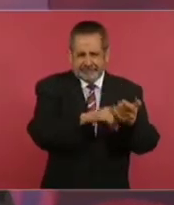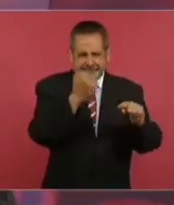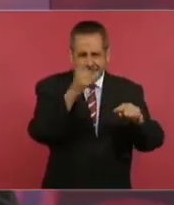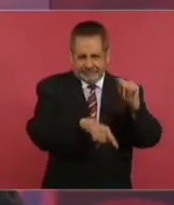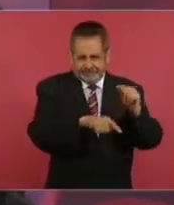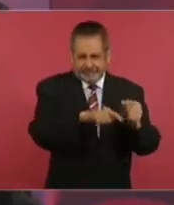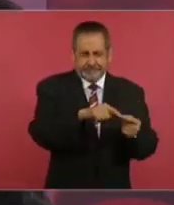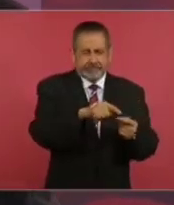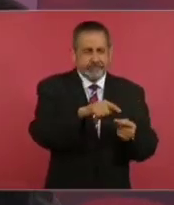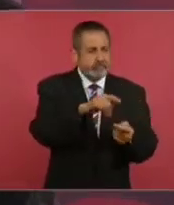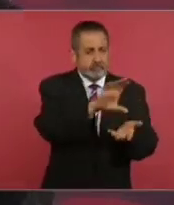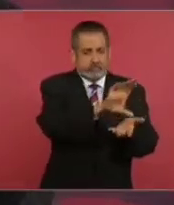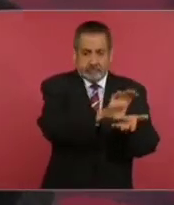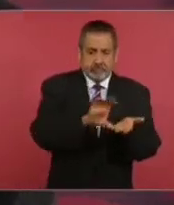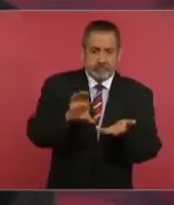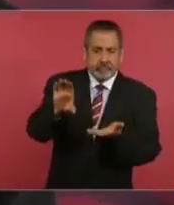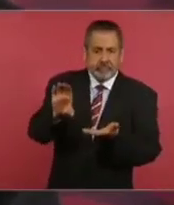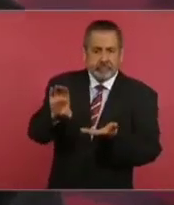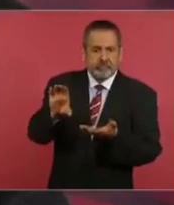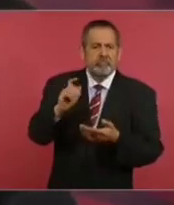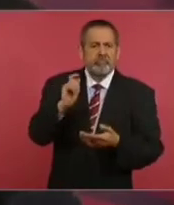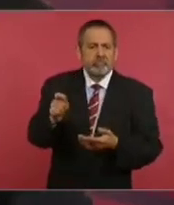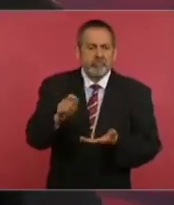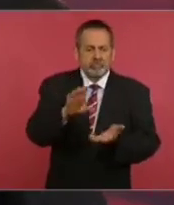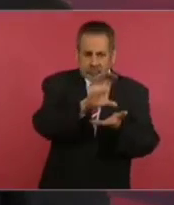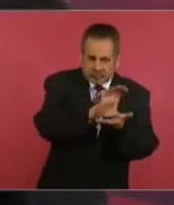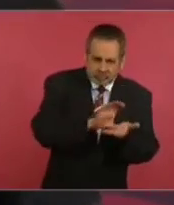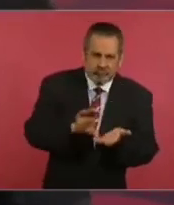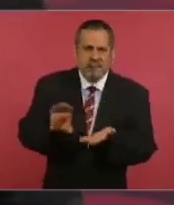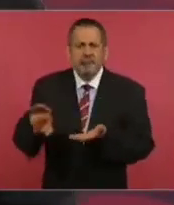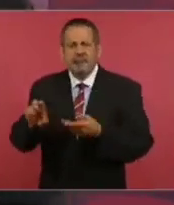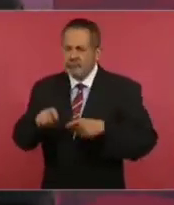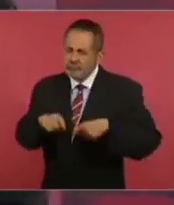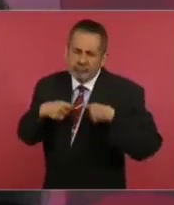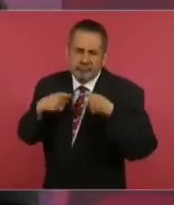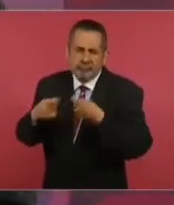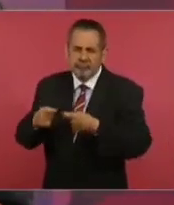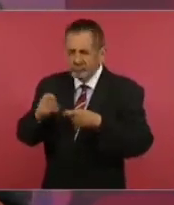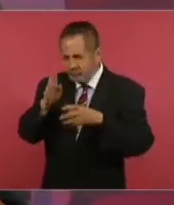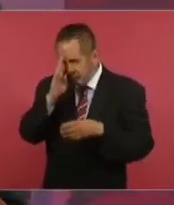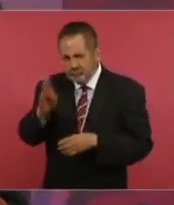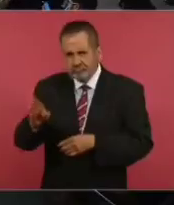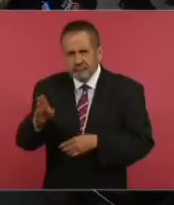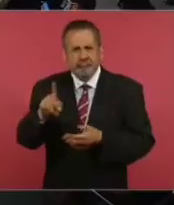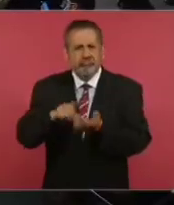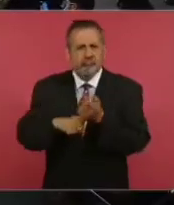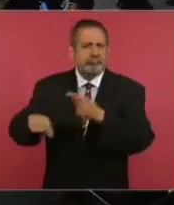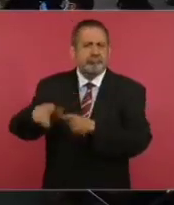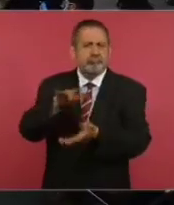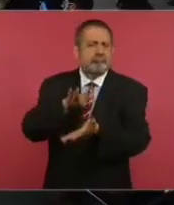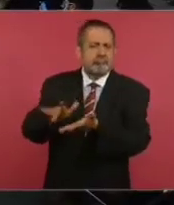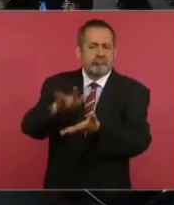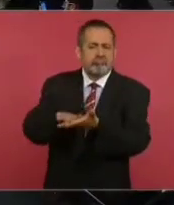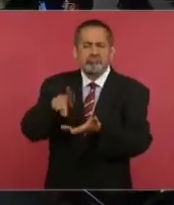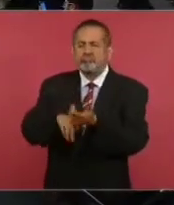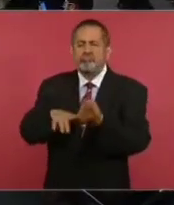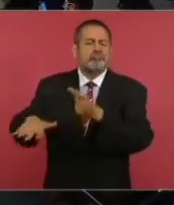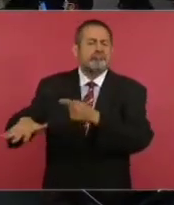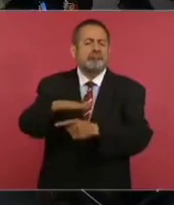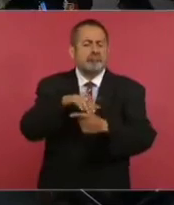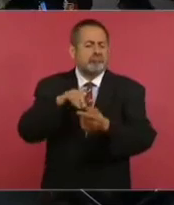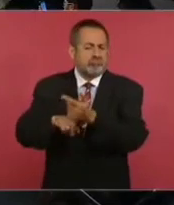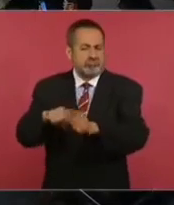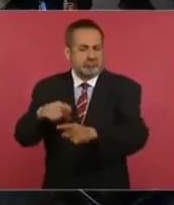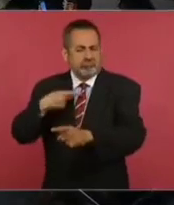se destinen para apoyar a los damnificados